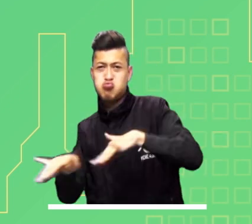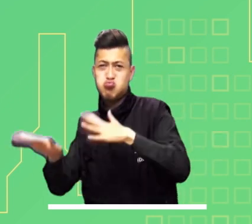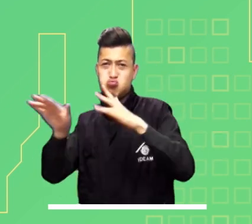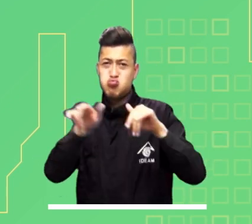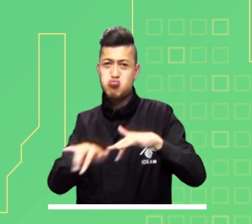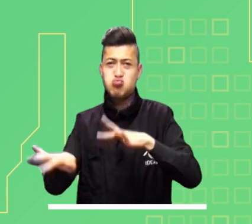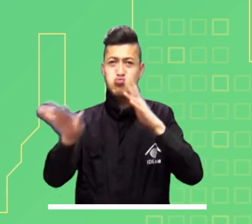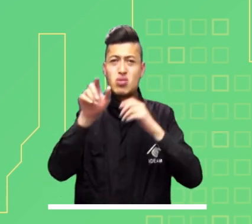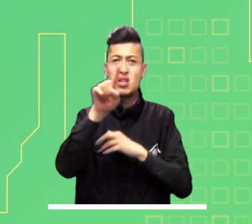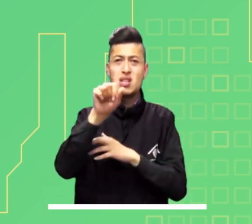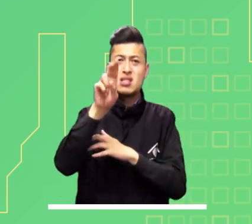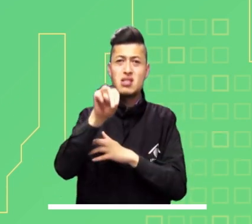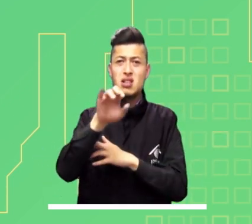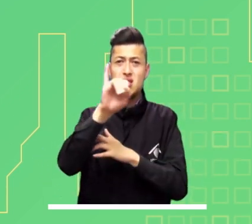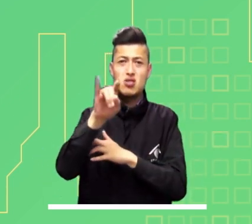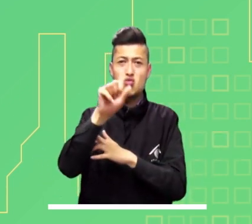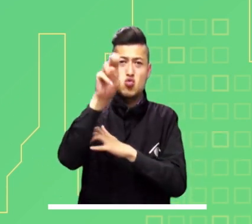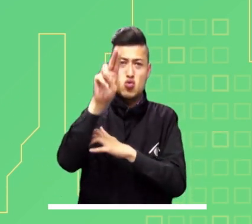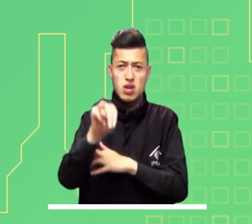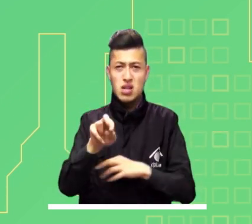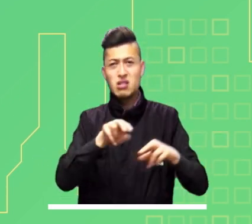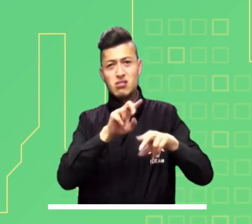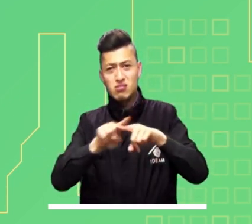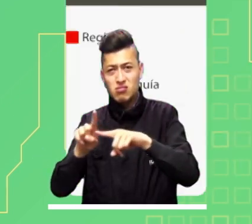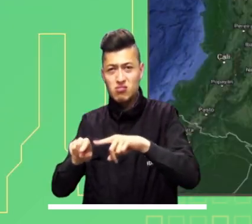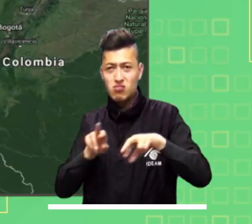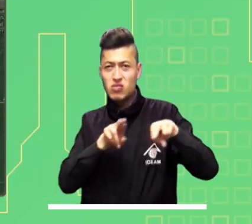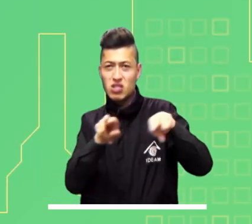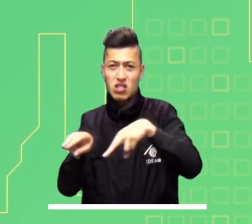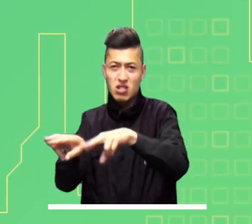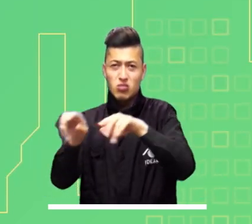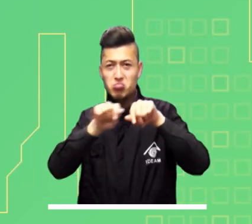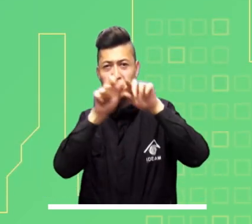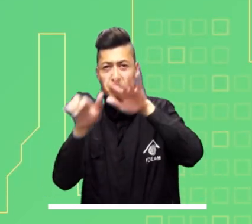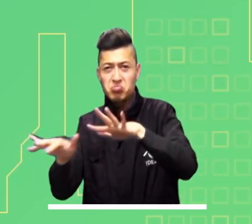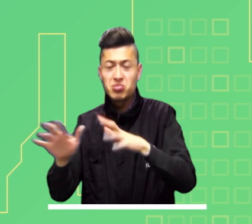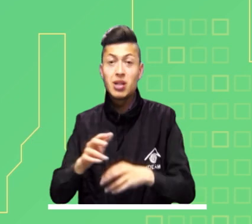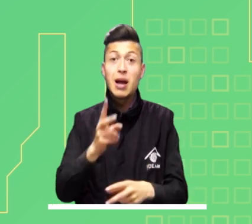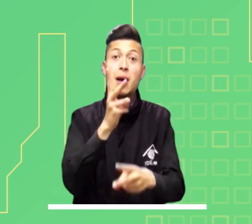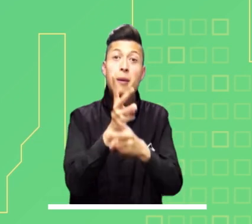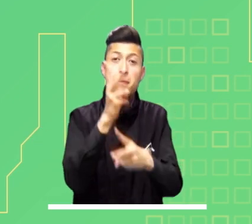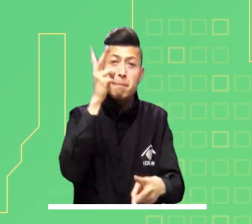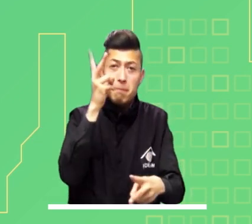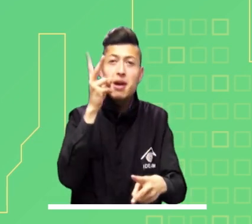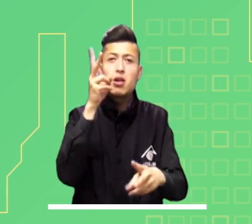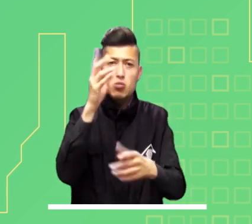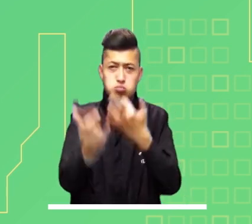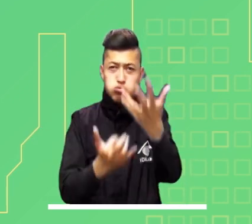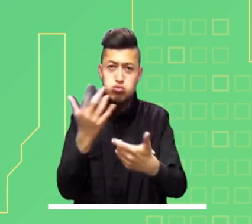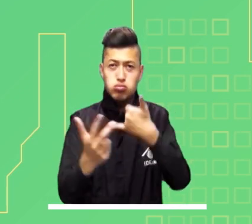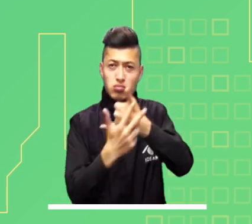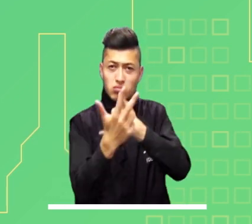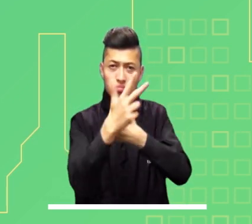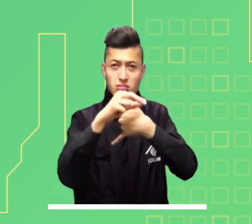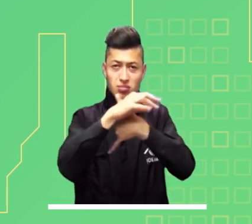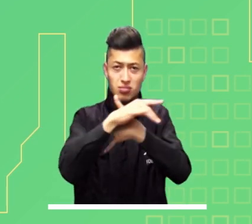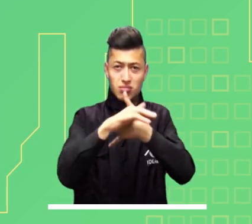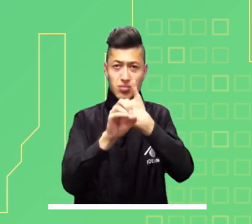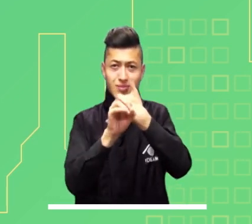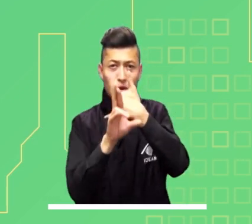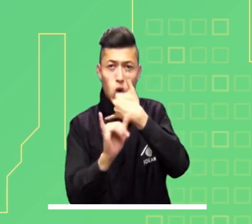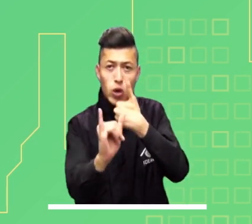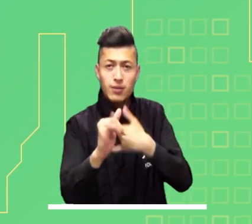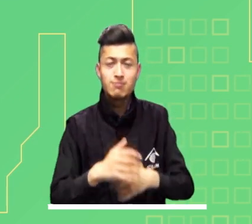de los ríos San Juan de Atrato, Cadí, Quito y Cértegui. Es alta la probabilidad de incendios en las regiones Andina, Caribe y Orinoquía. Se